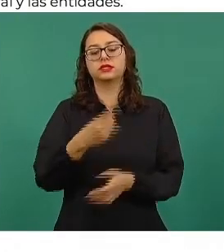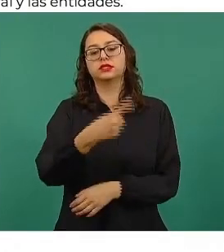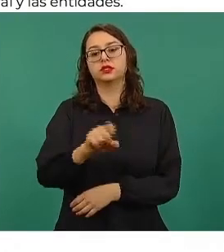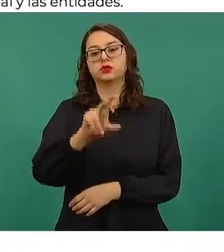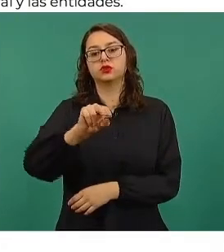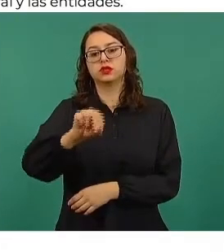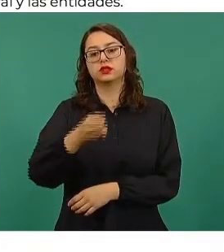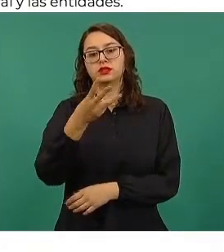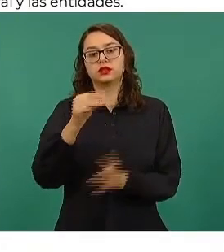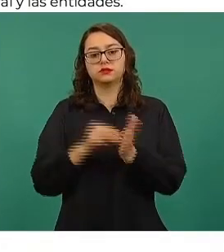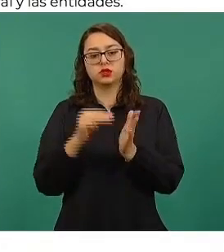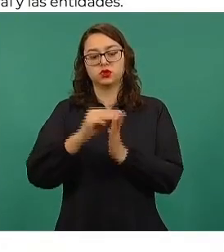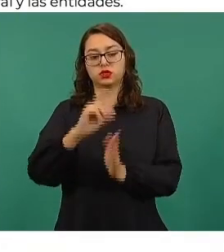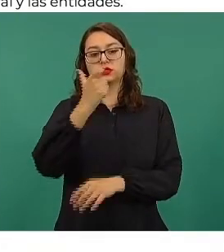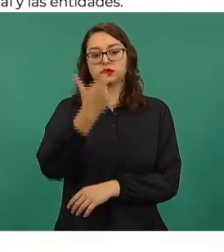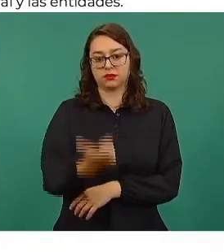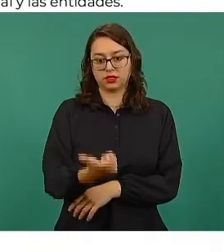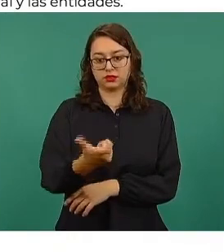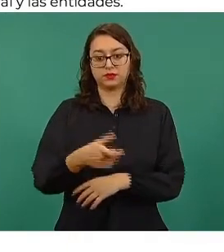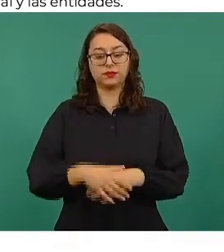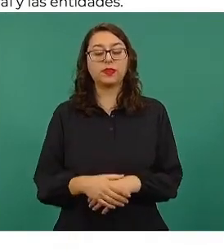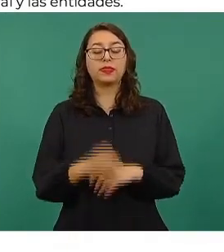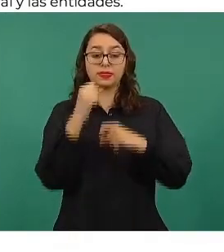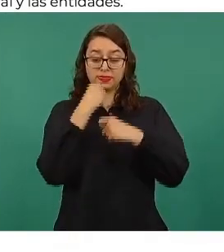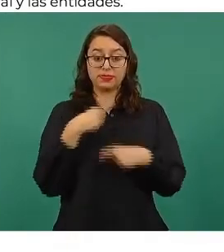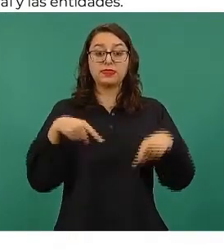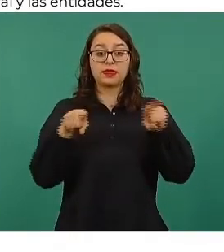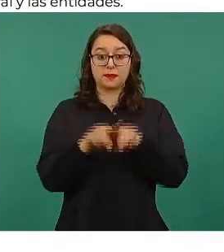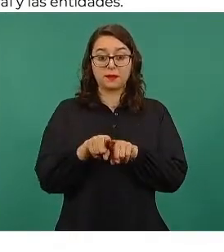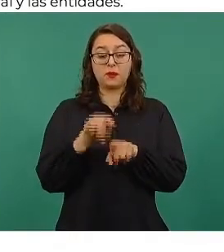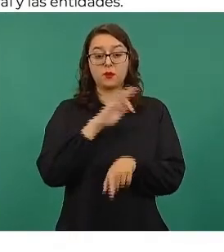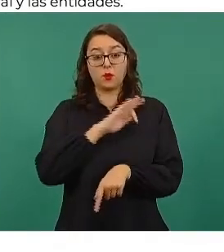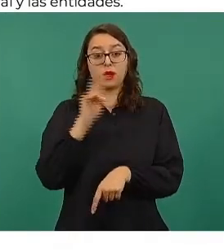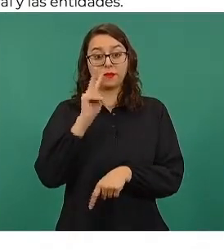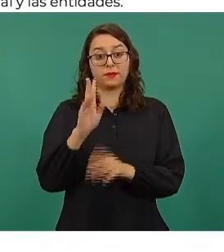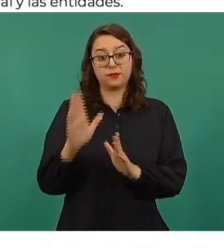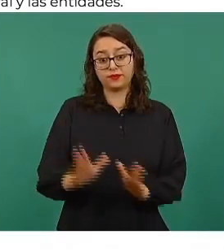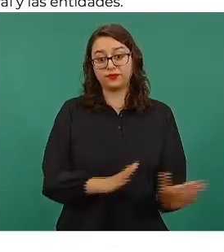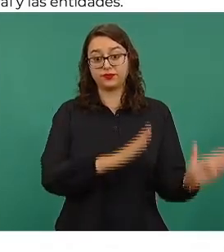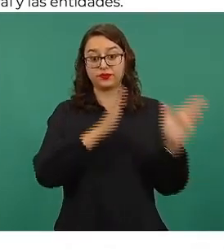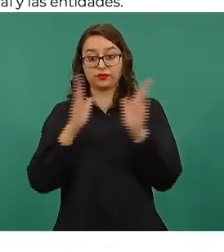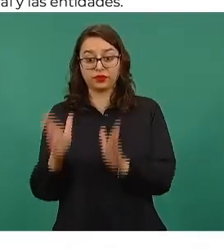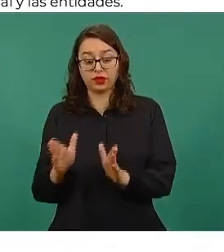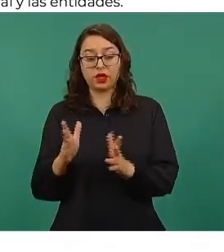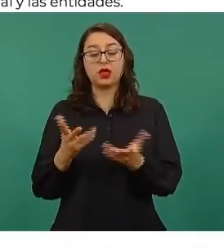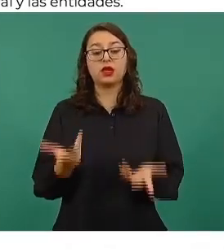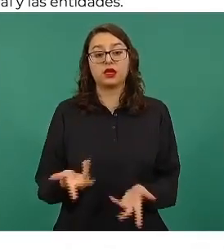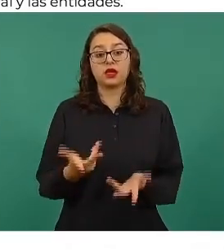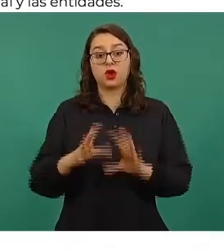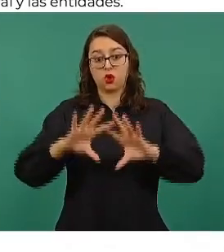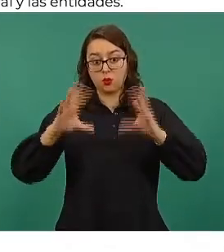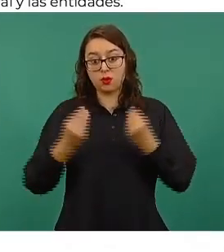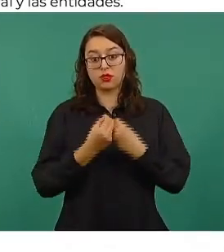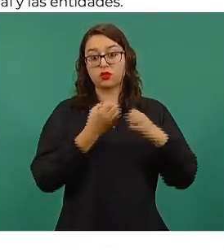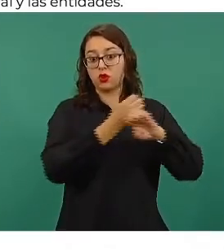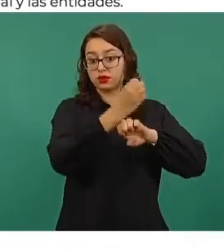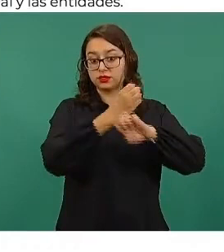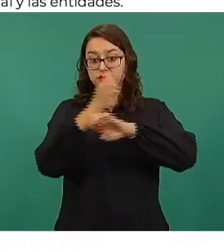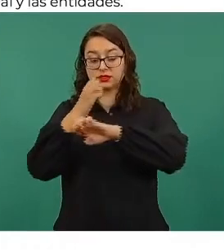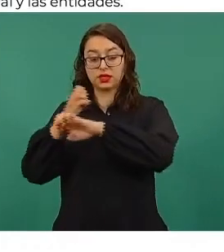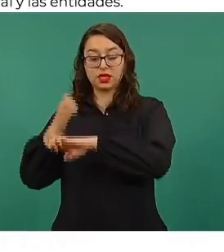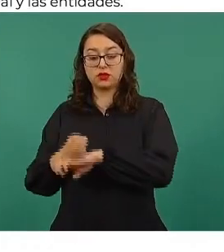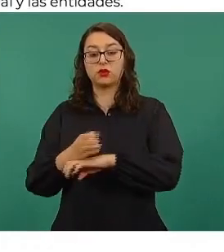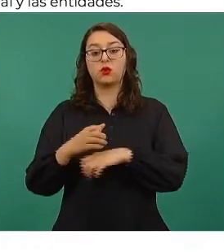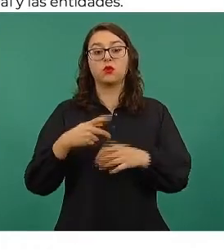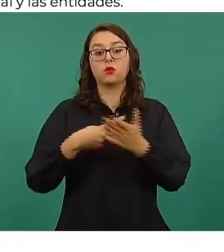millones de pesos. Y también estamos poniendo en la siguiente columna el monto del gasto federalizado que está previsto en